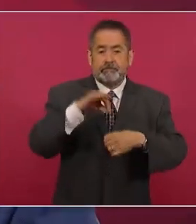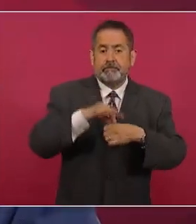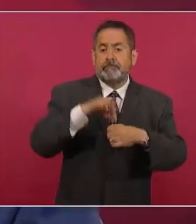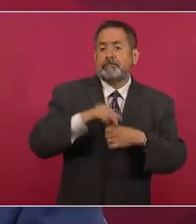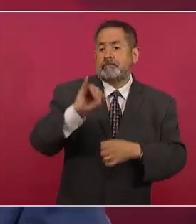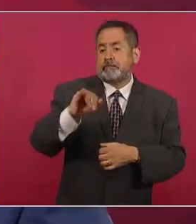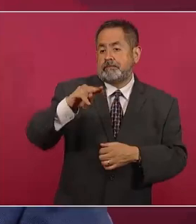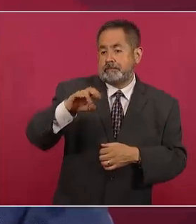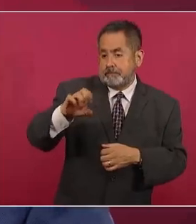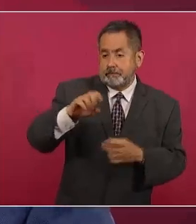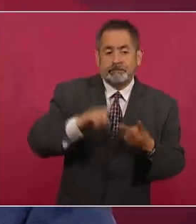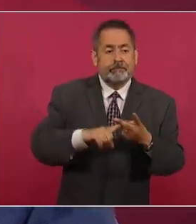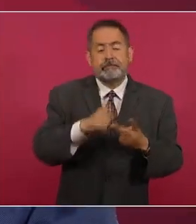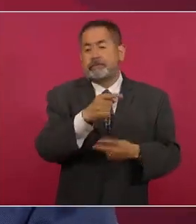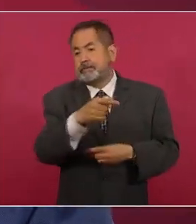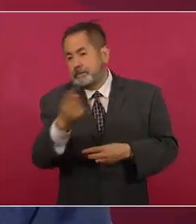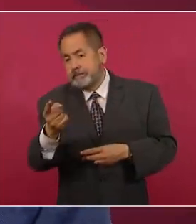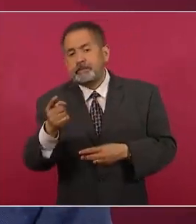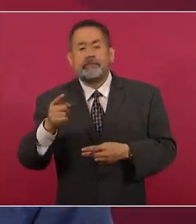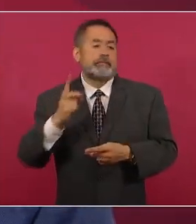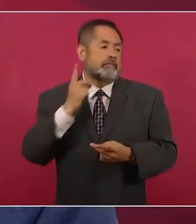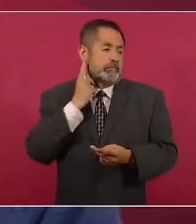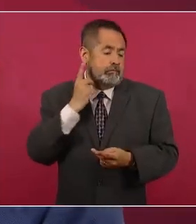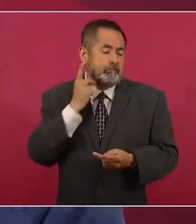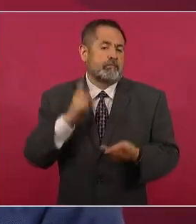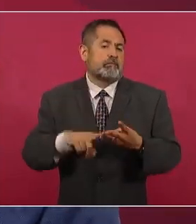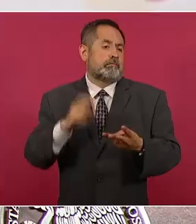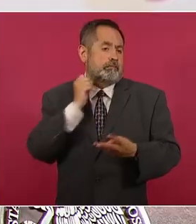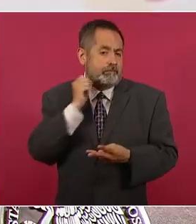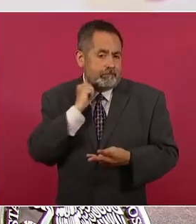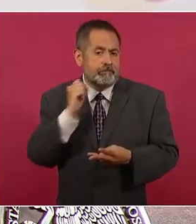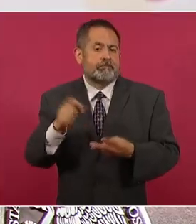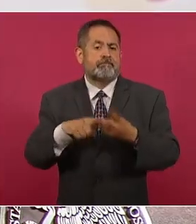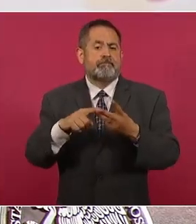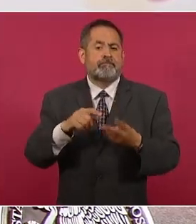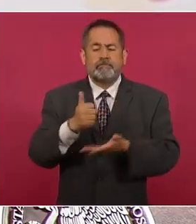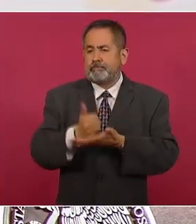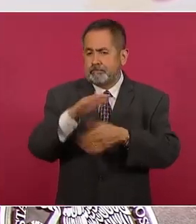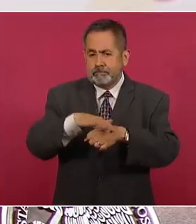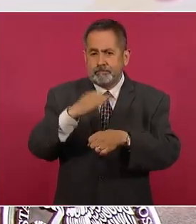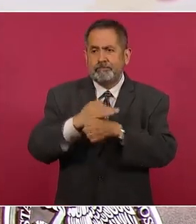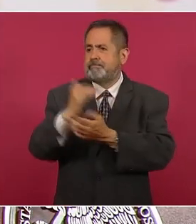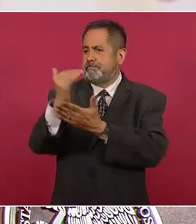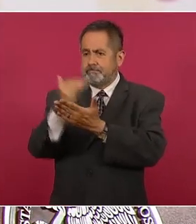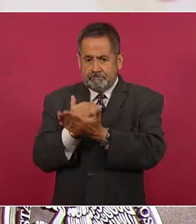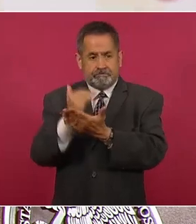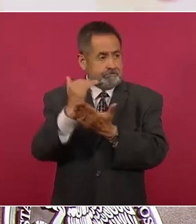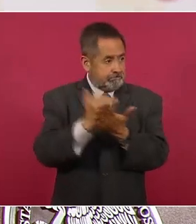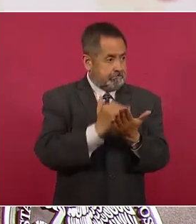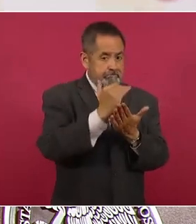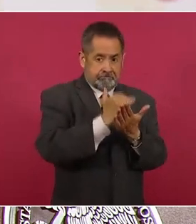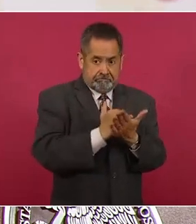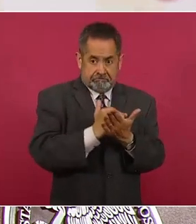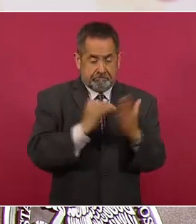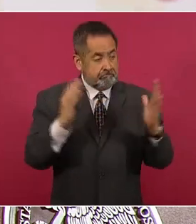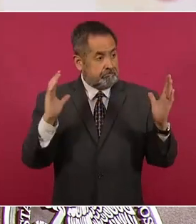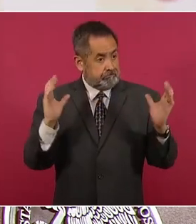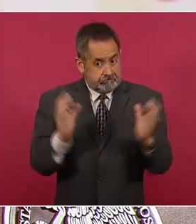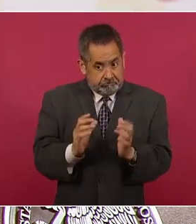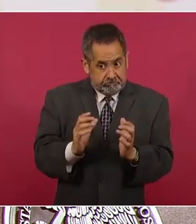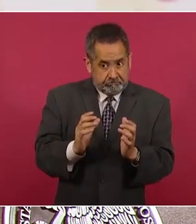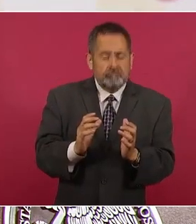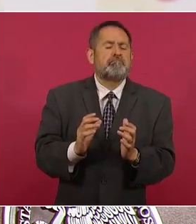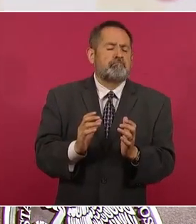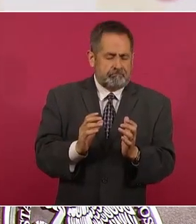representantes, de legisladores, de ayuntamientos, nosotros sostenemos que con este va a tener en el